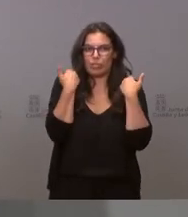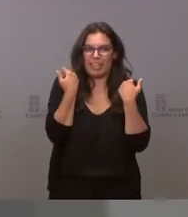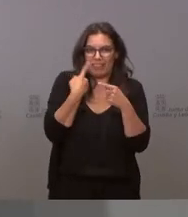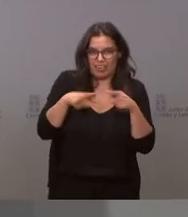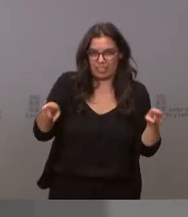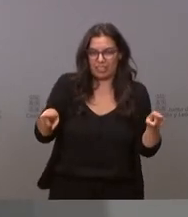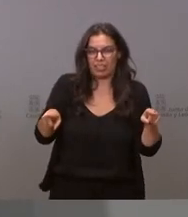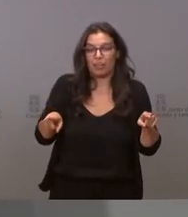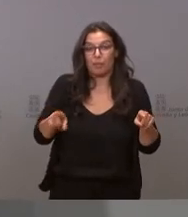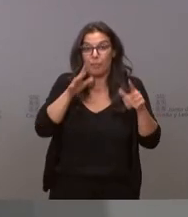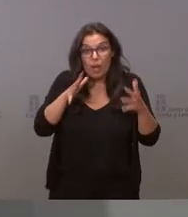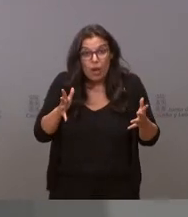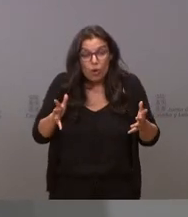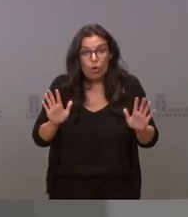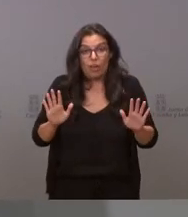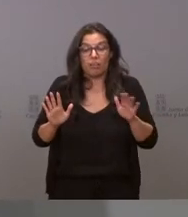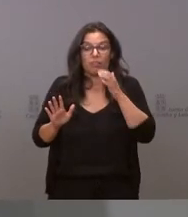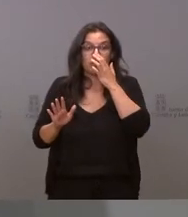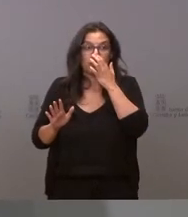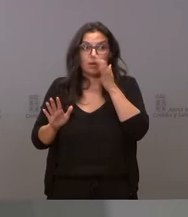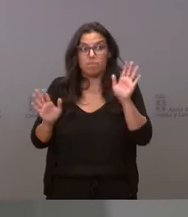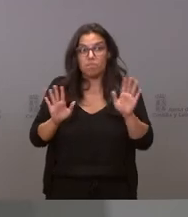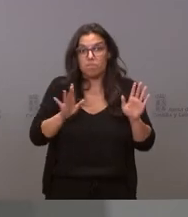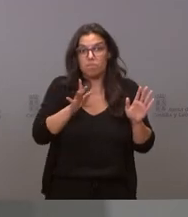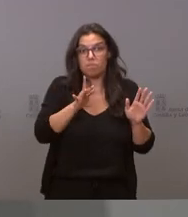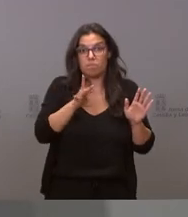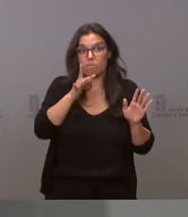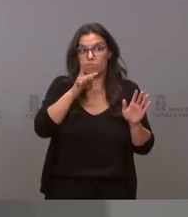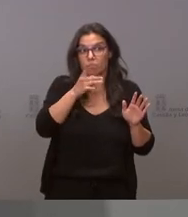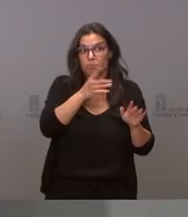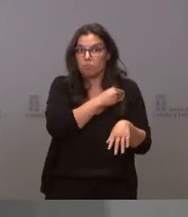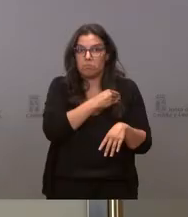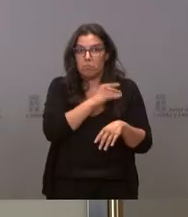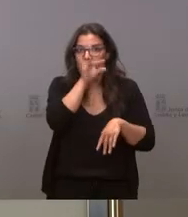pero en este momento no se nos ha dirigido ningún paciente